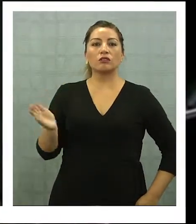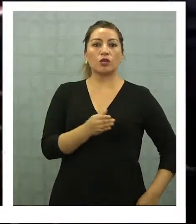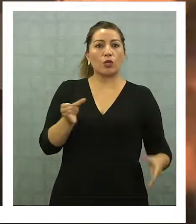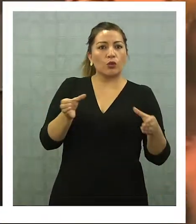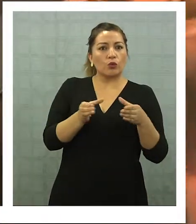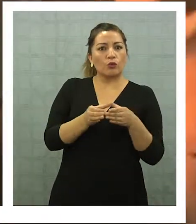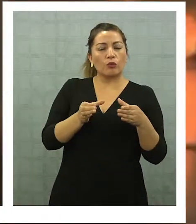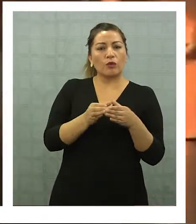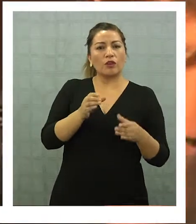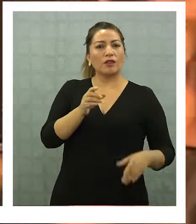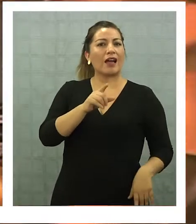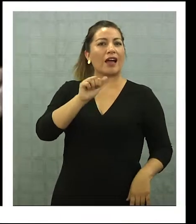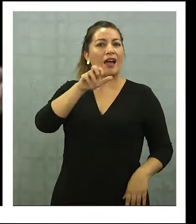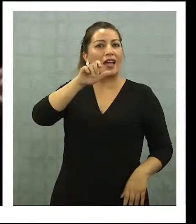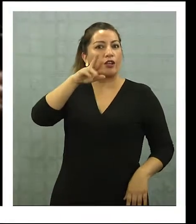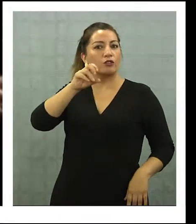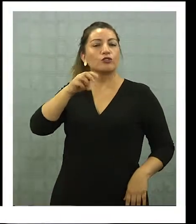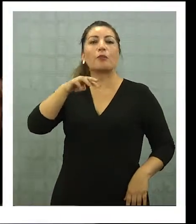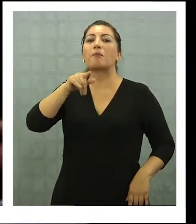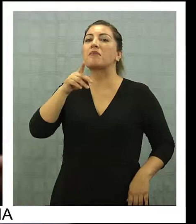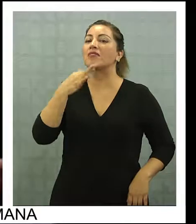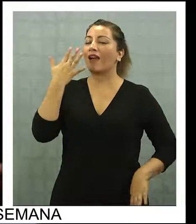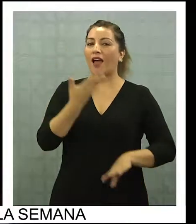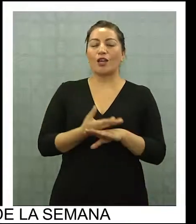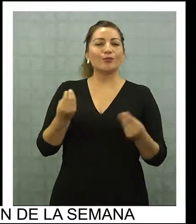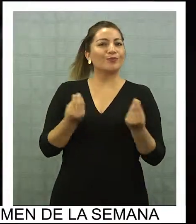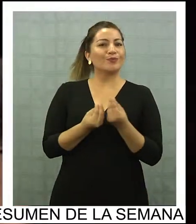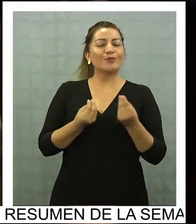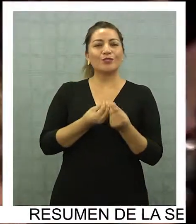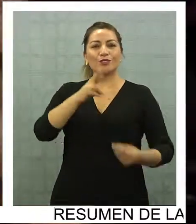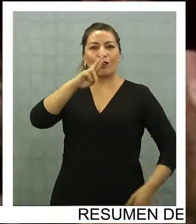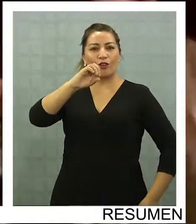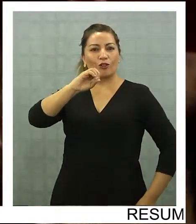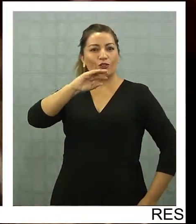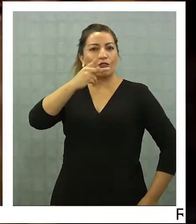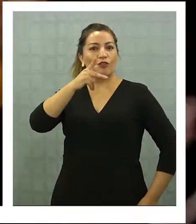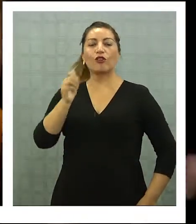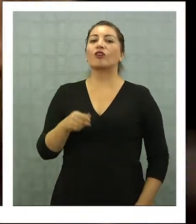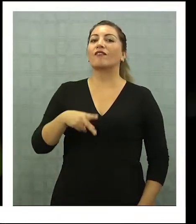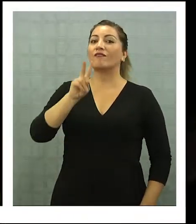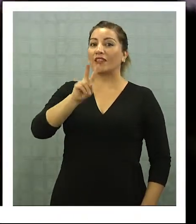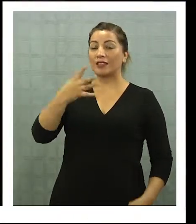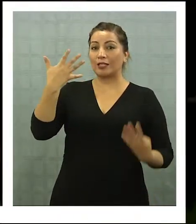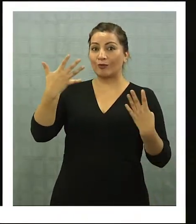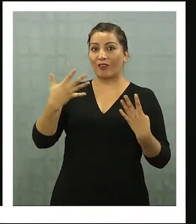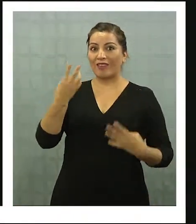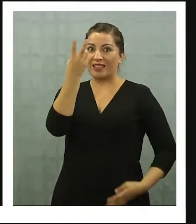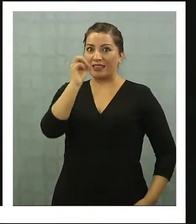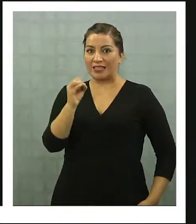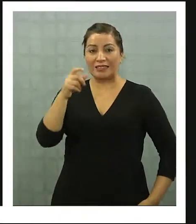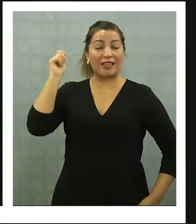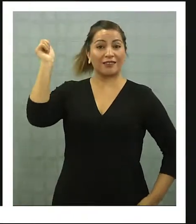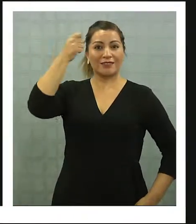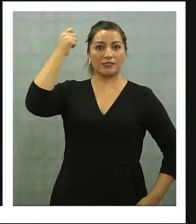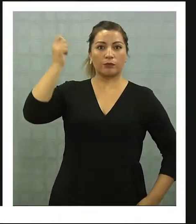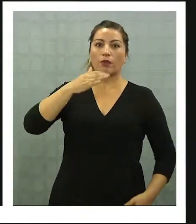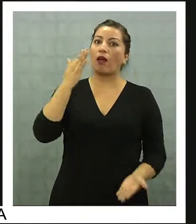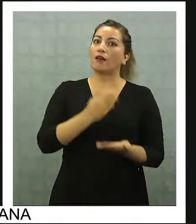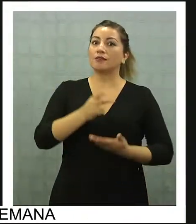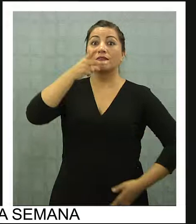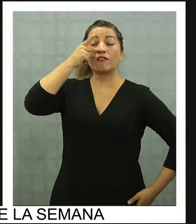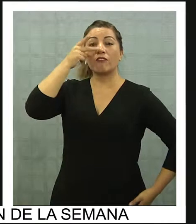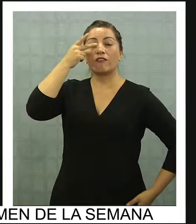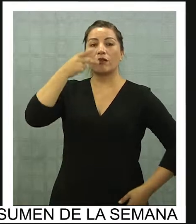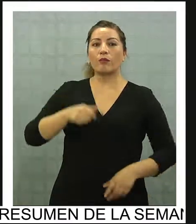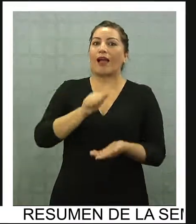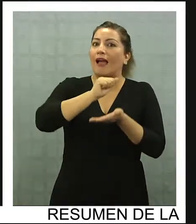Roses, The Who y Aerosmith llenarán de rock and roll los días 29 y 30 de septiembre. Pero no será hasta noviembre